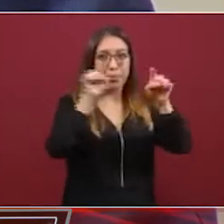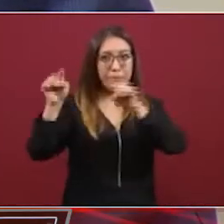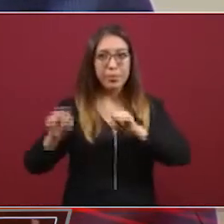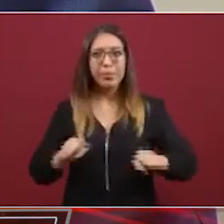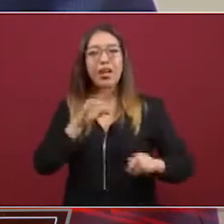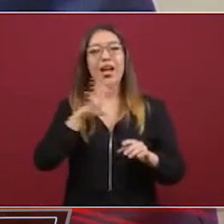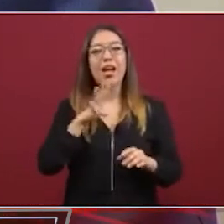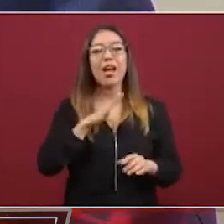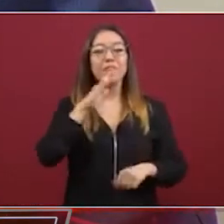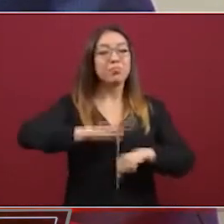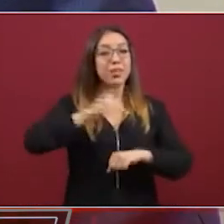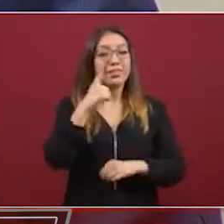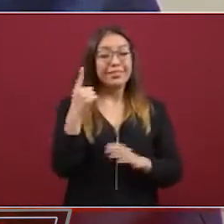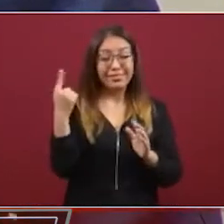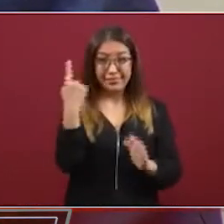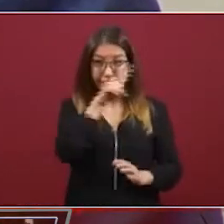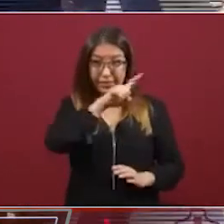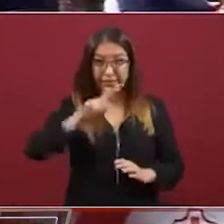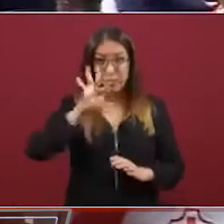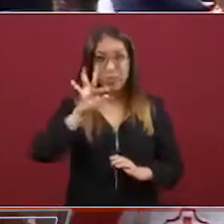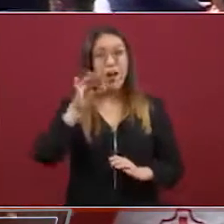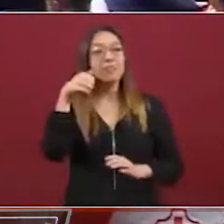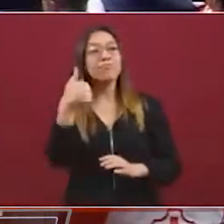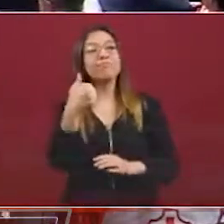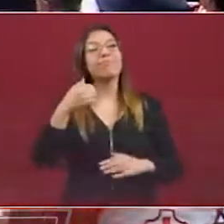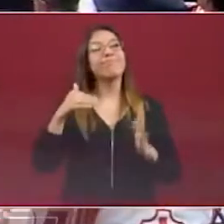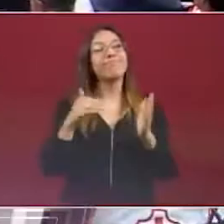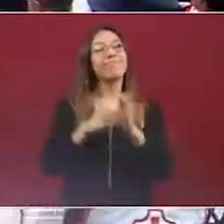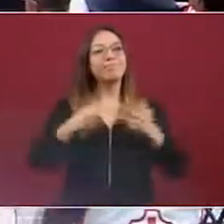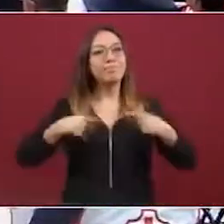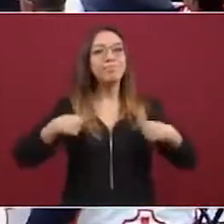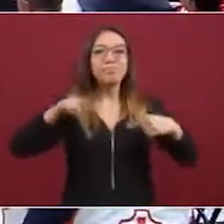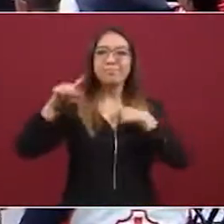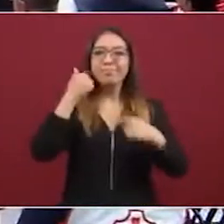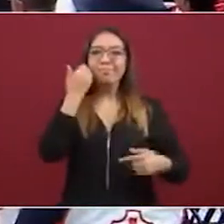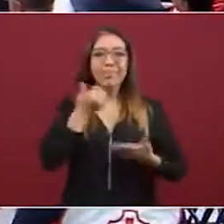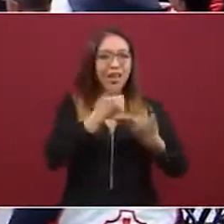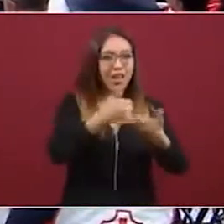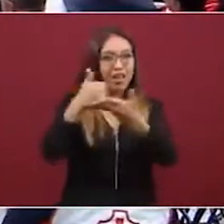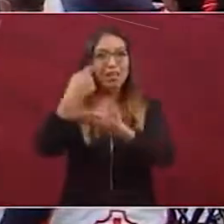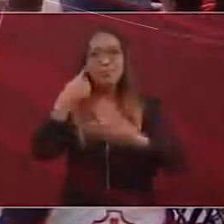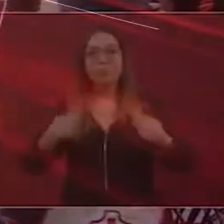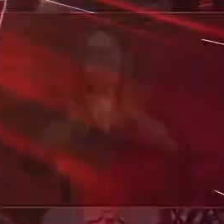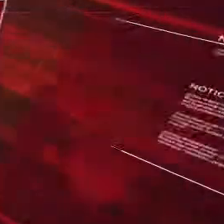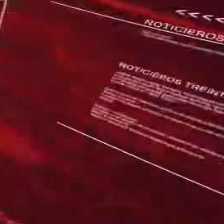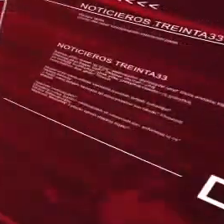voluntarios, mujeres y hombres, que destinan la mayor parte de su tiempo en atender a las personas que lo necesitan.